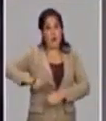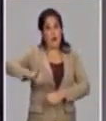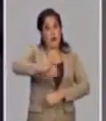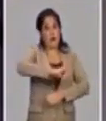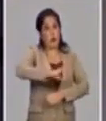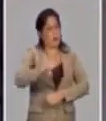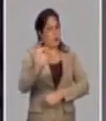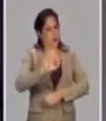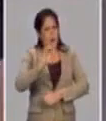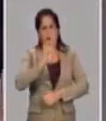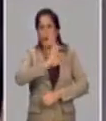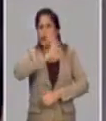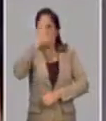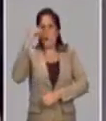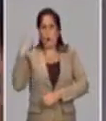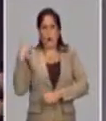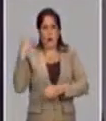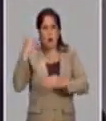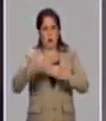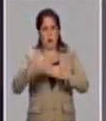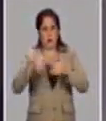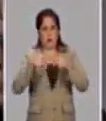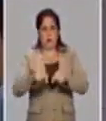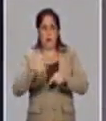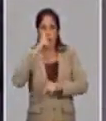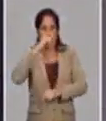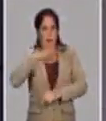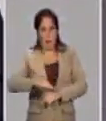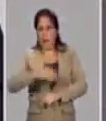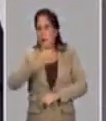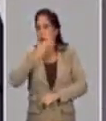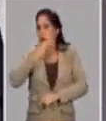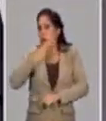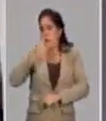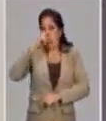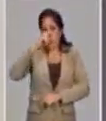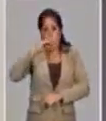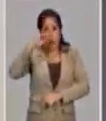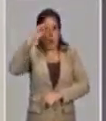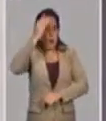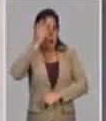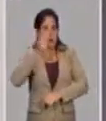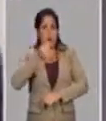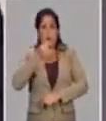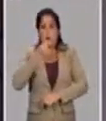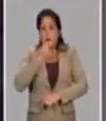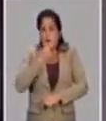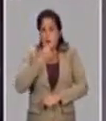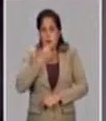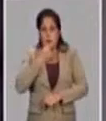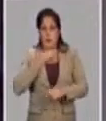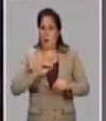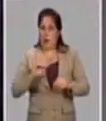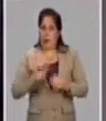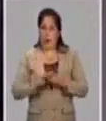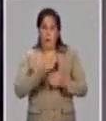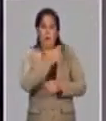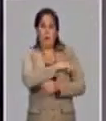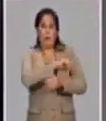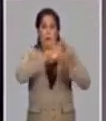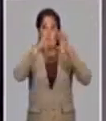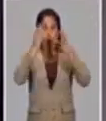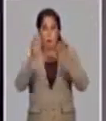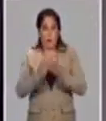simultáneamente. Y a todos los sujetos, o los niños, los adultos, los adultos mayores, o sea, que es la